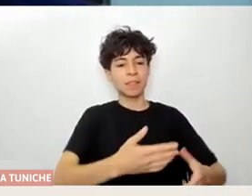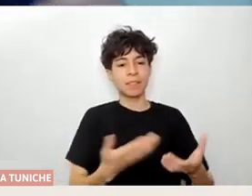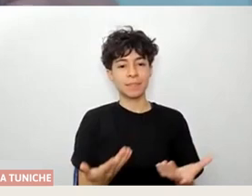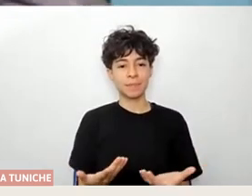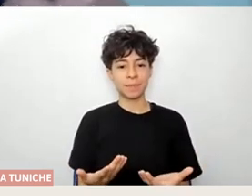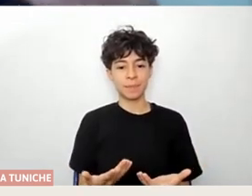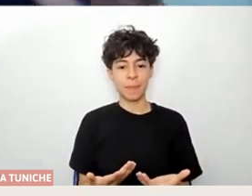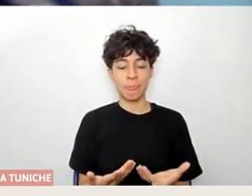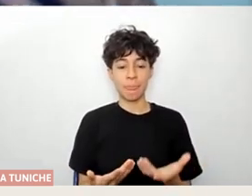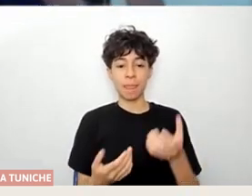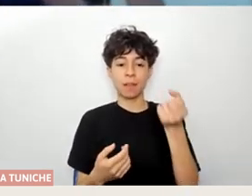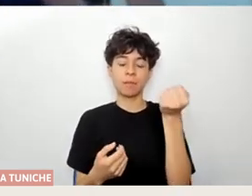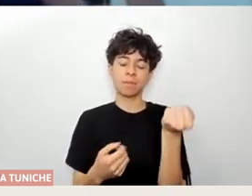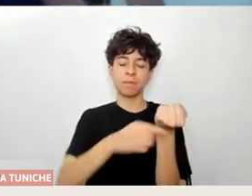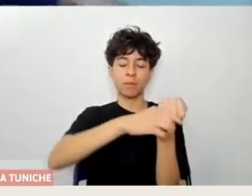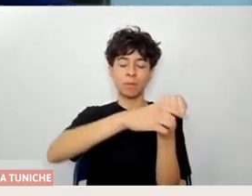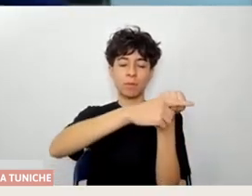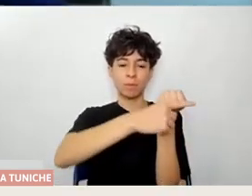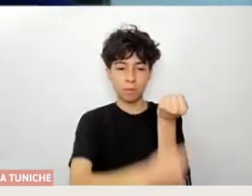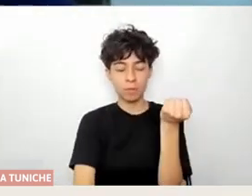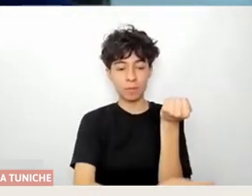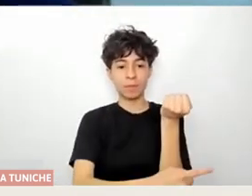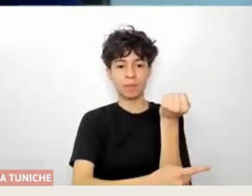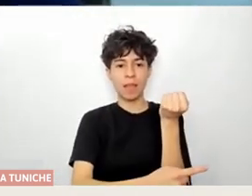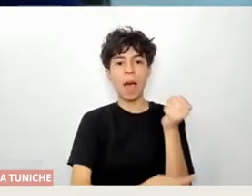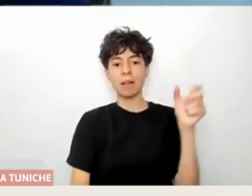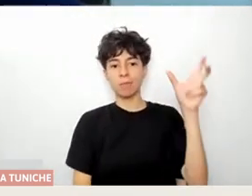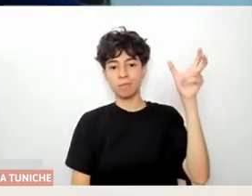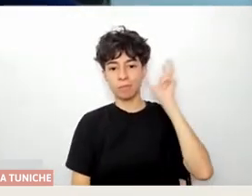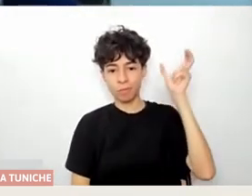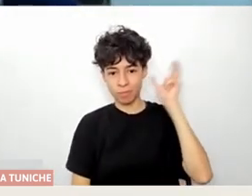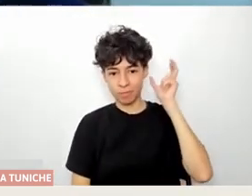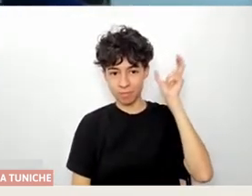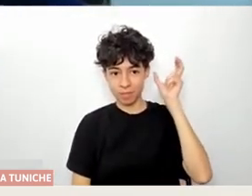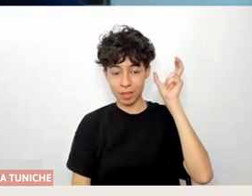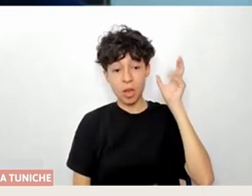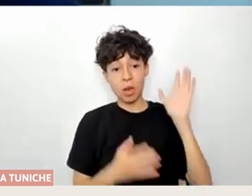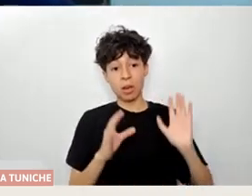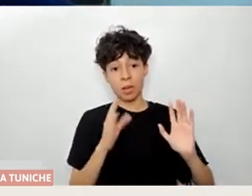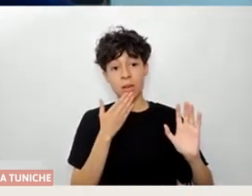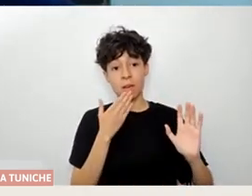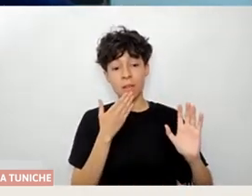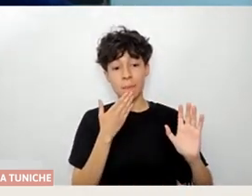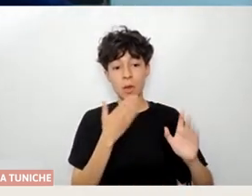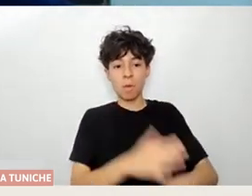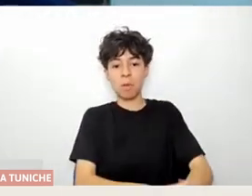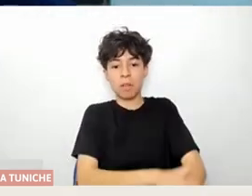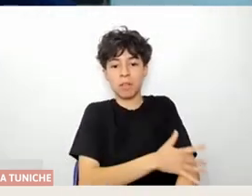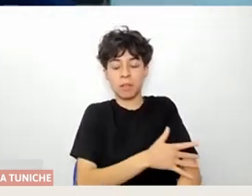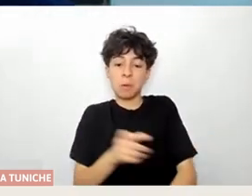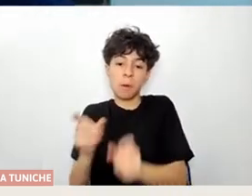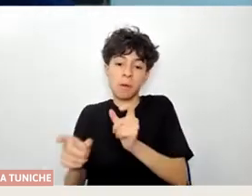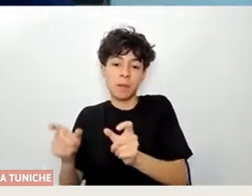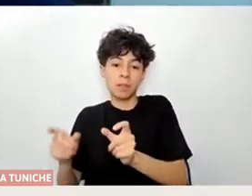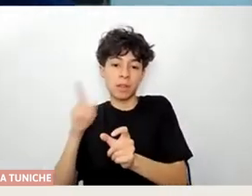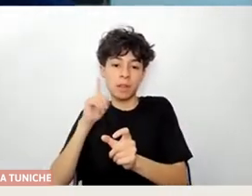de usted y al momento que la cuchara caiga va a generar un ruido o una vibración en el caso de las personas con